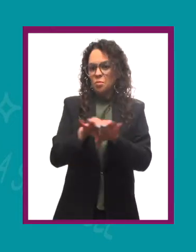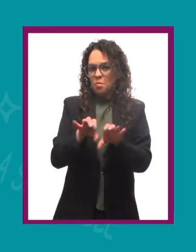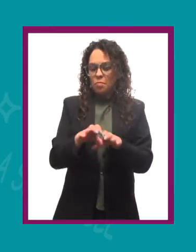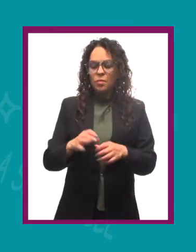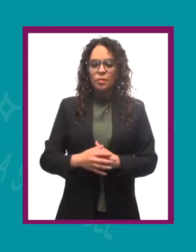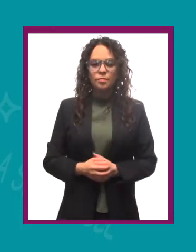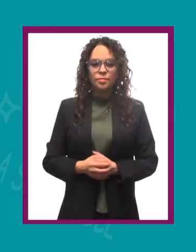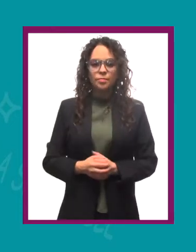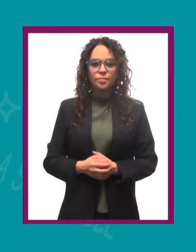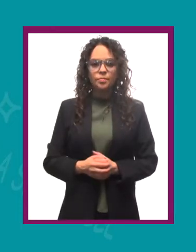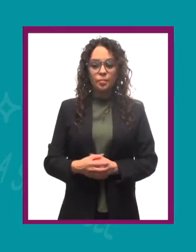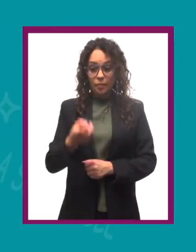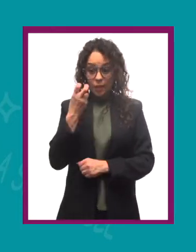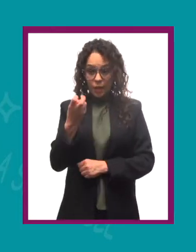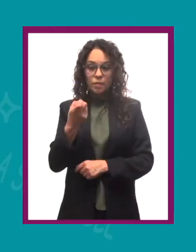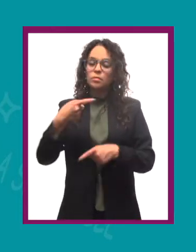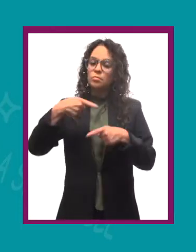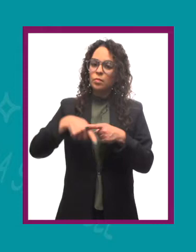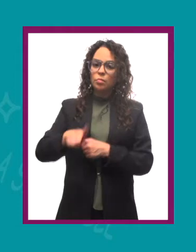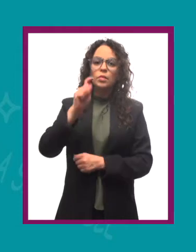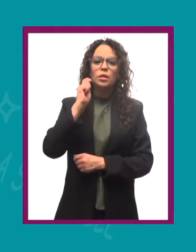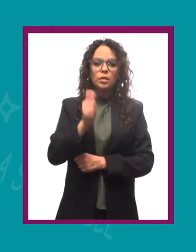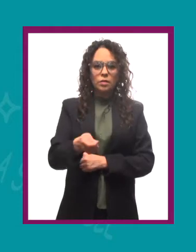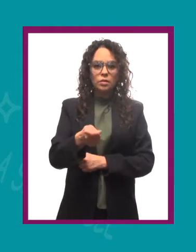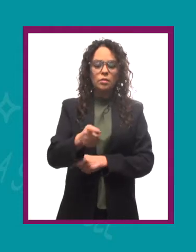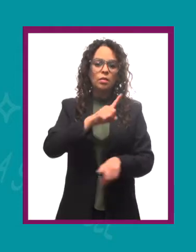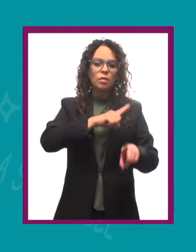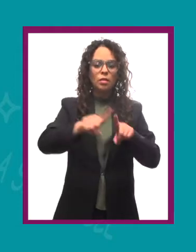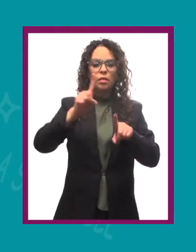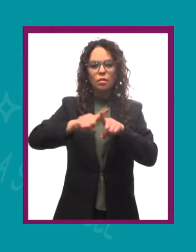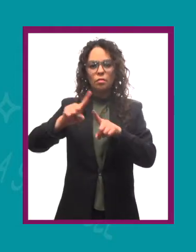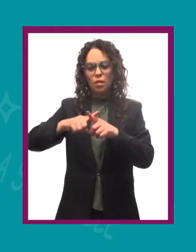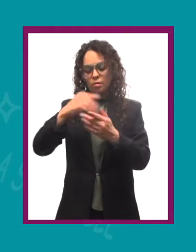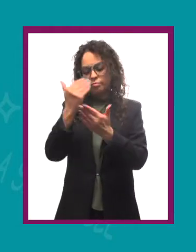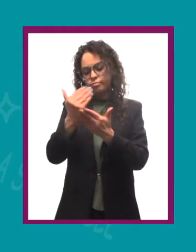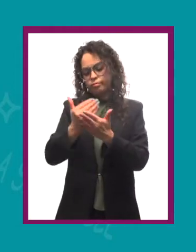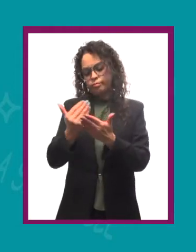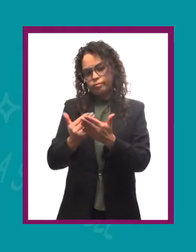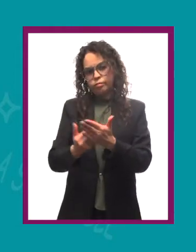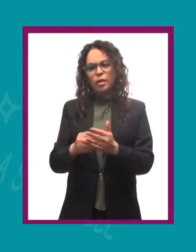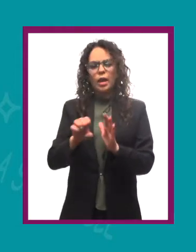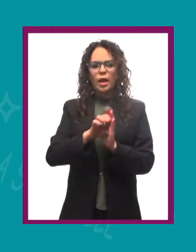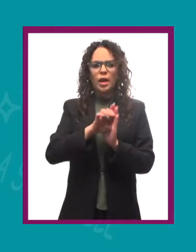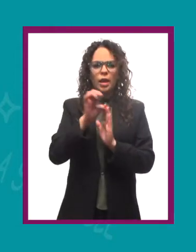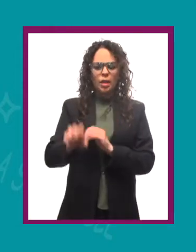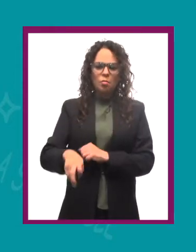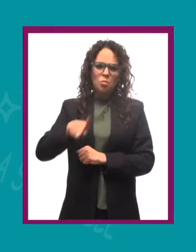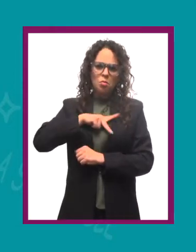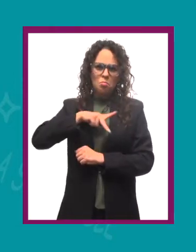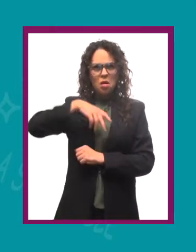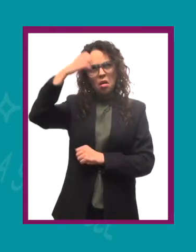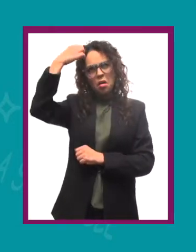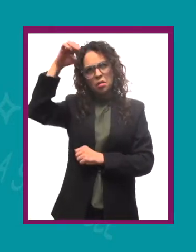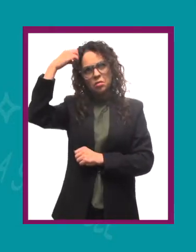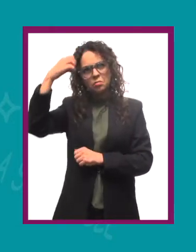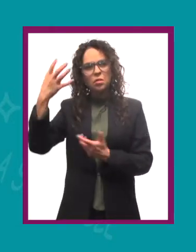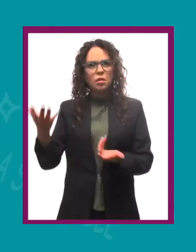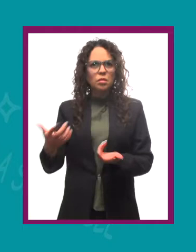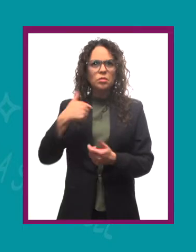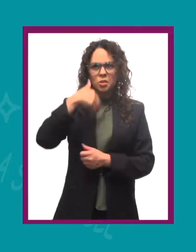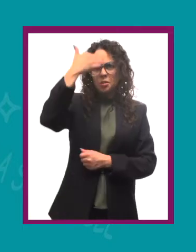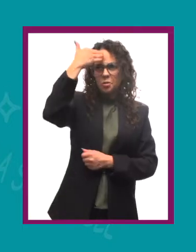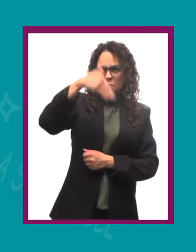el cerebro A partir de aquí también vendrá condicionada por distintos elementos por ejemplo nuestra experiencia,